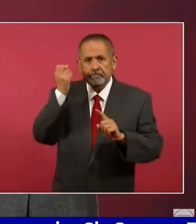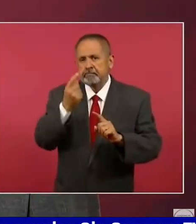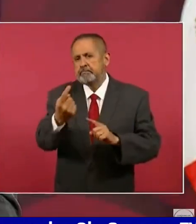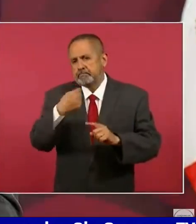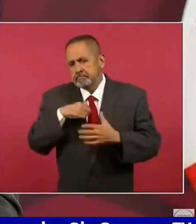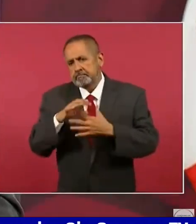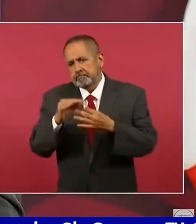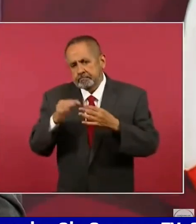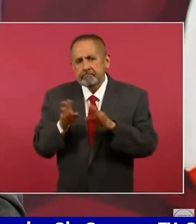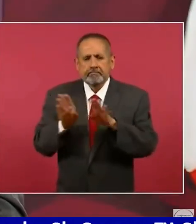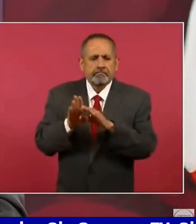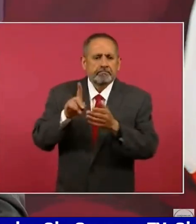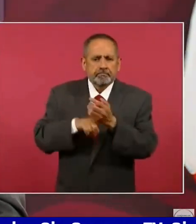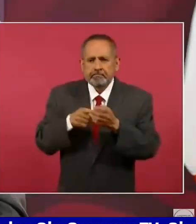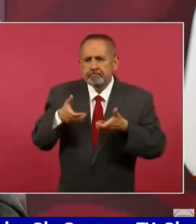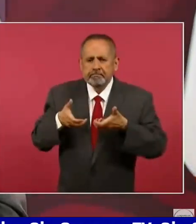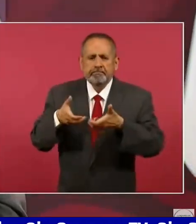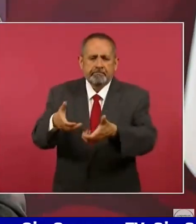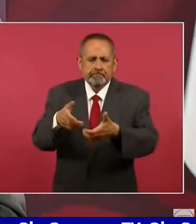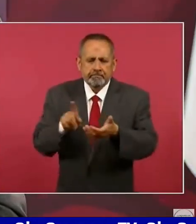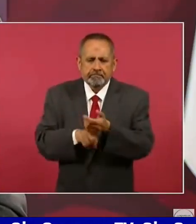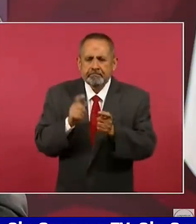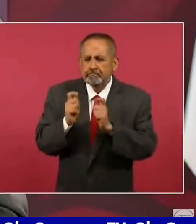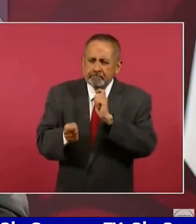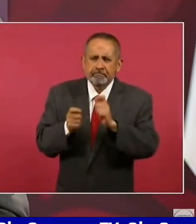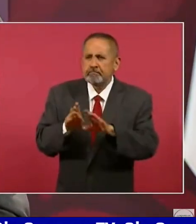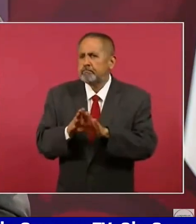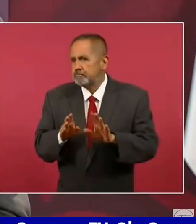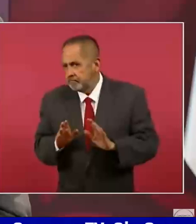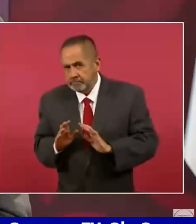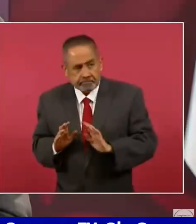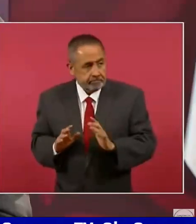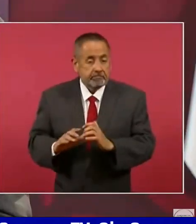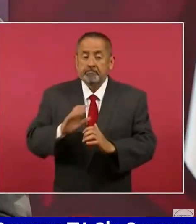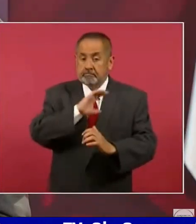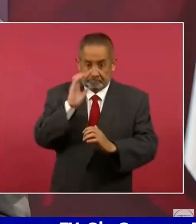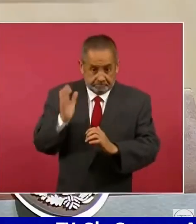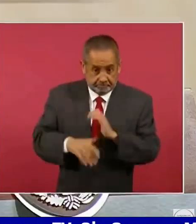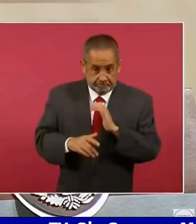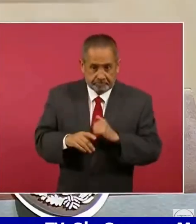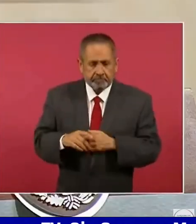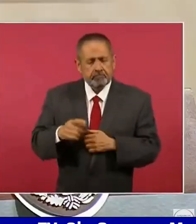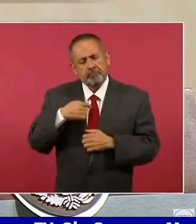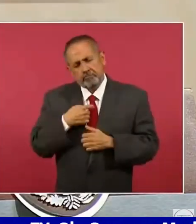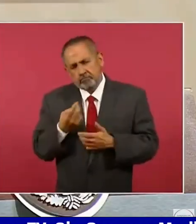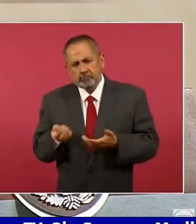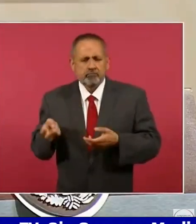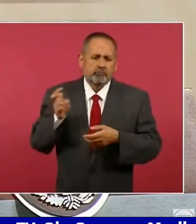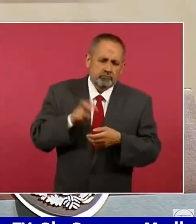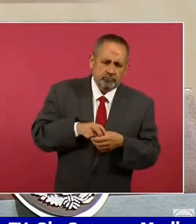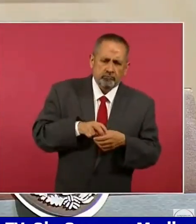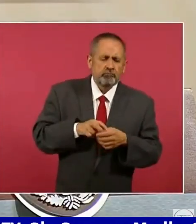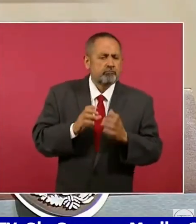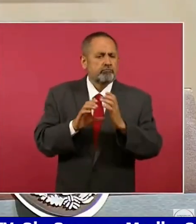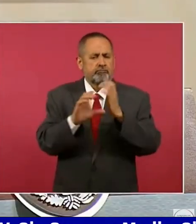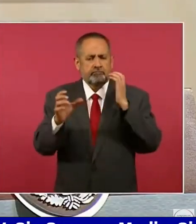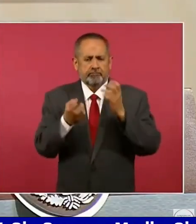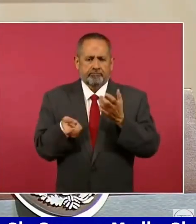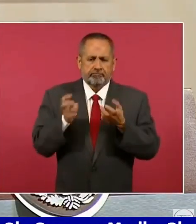del avance del camino, ya nos subimos a la camioneta